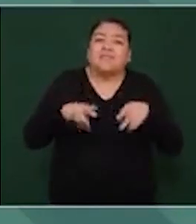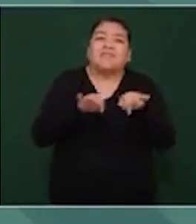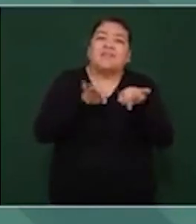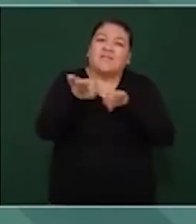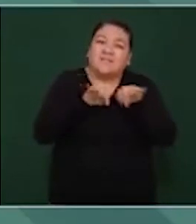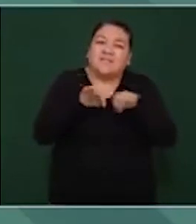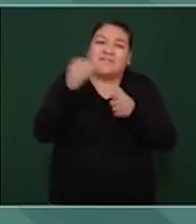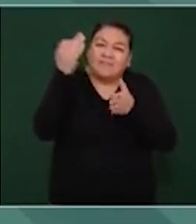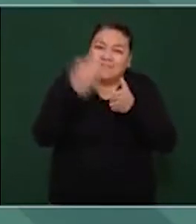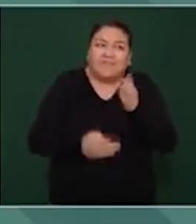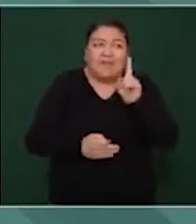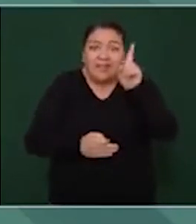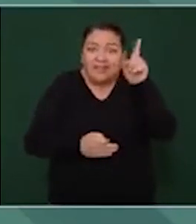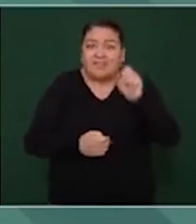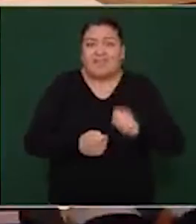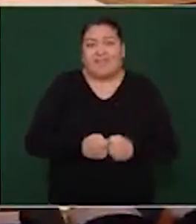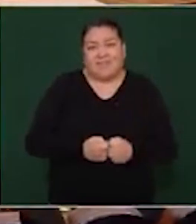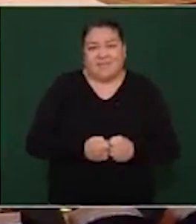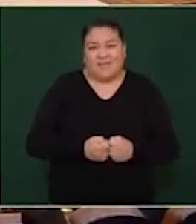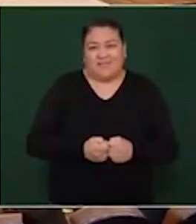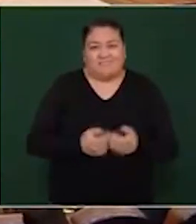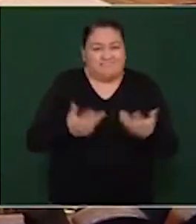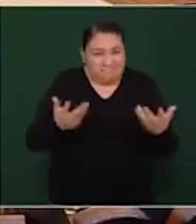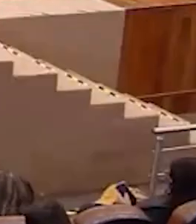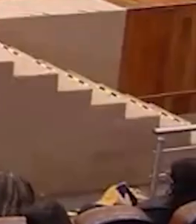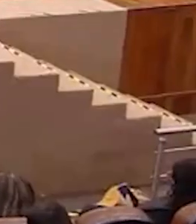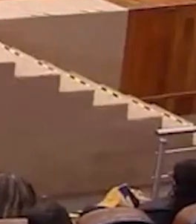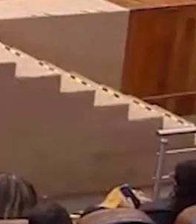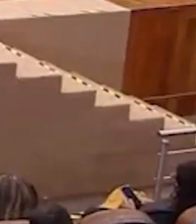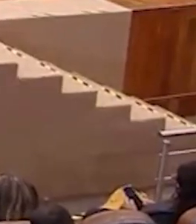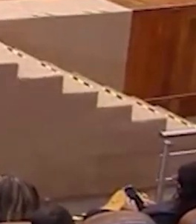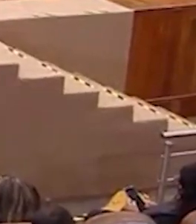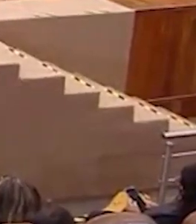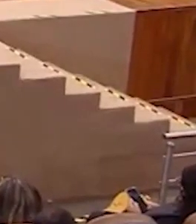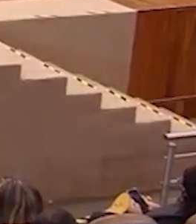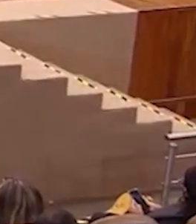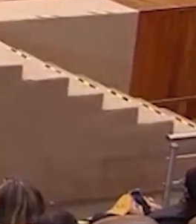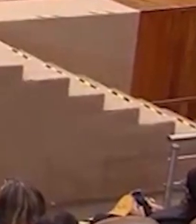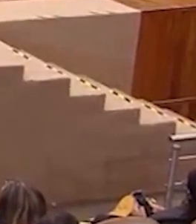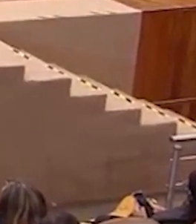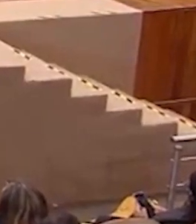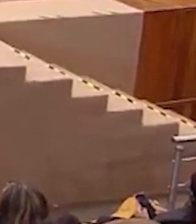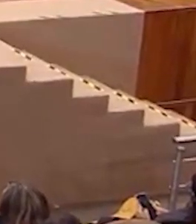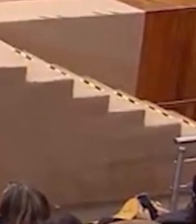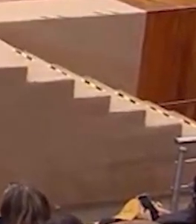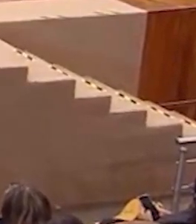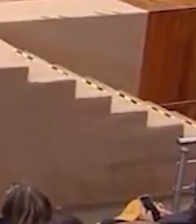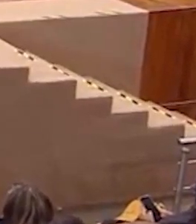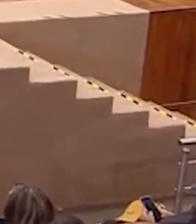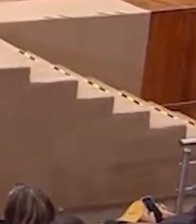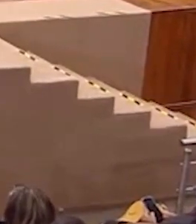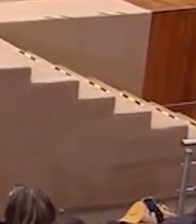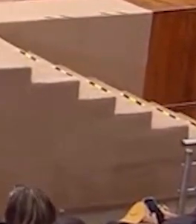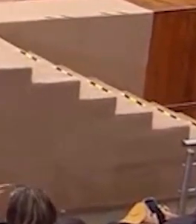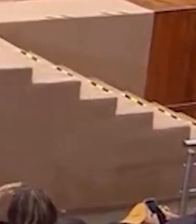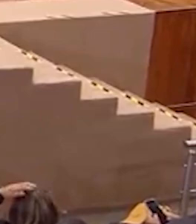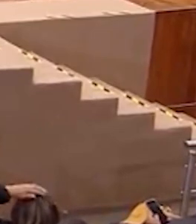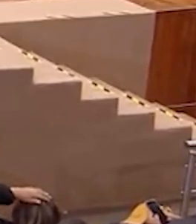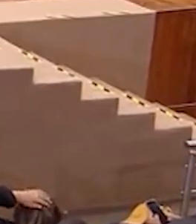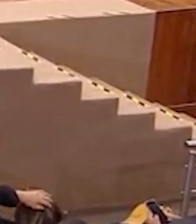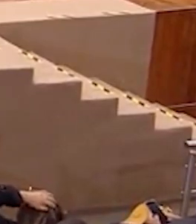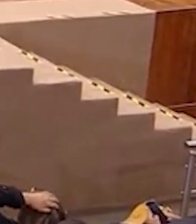Entonces, sí podemos resolver lo del flujo